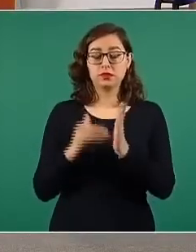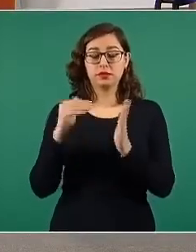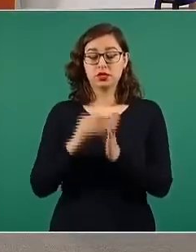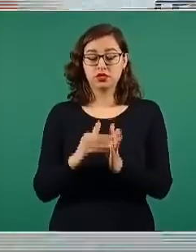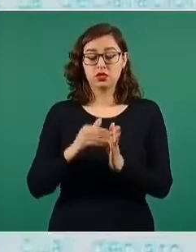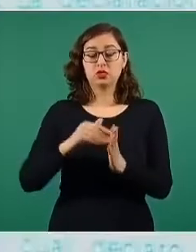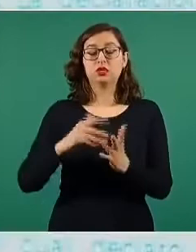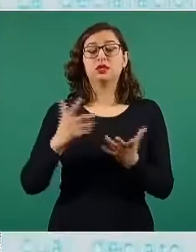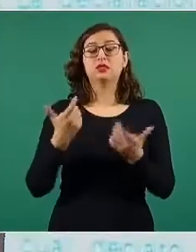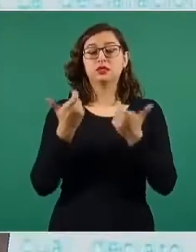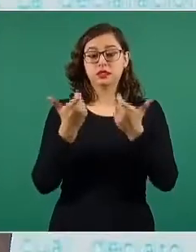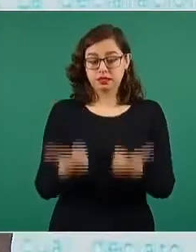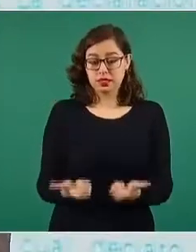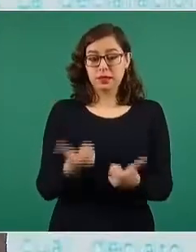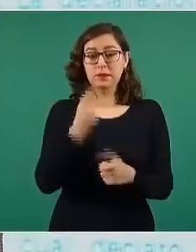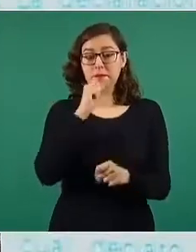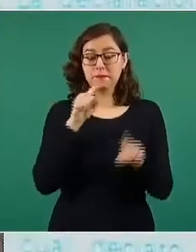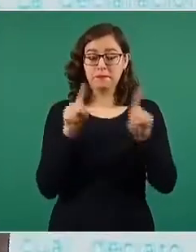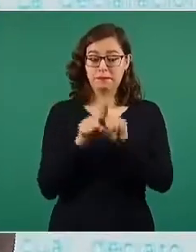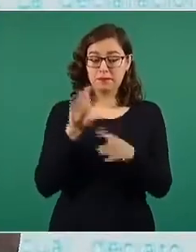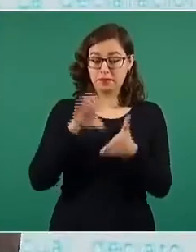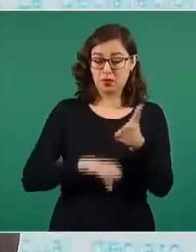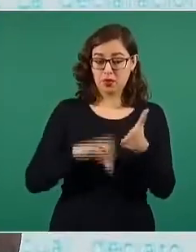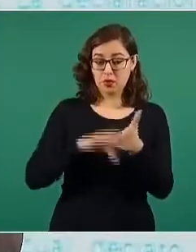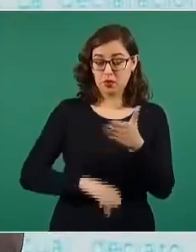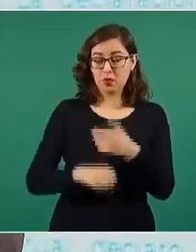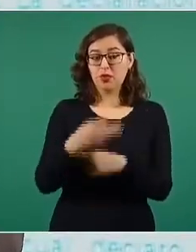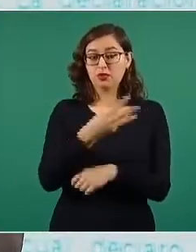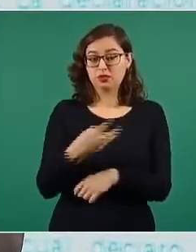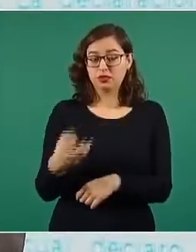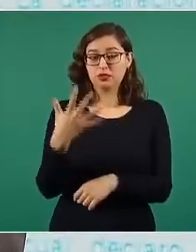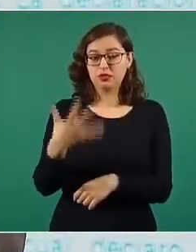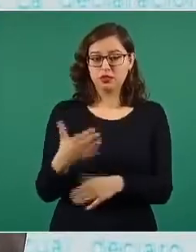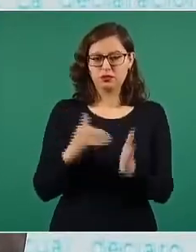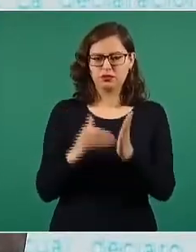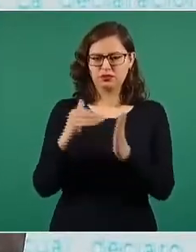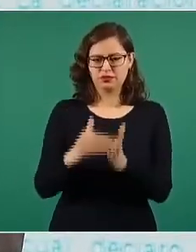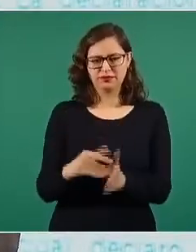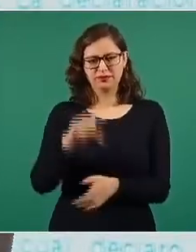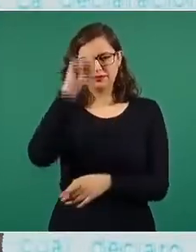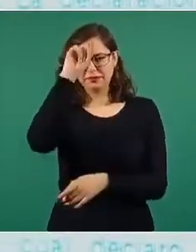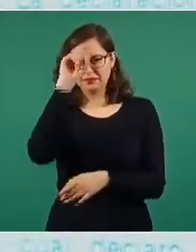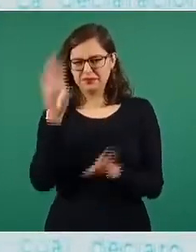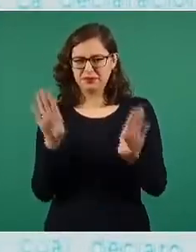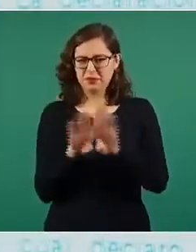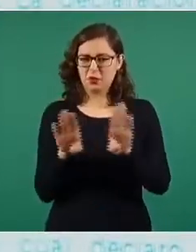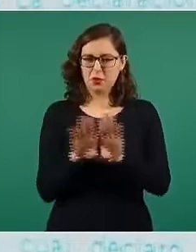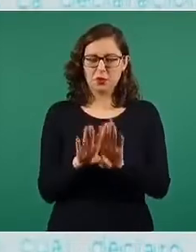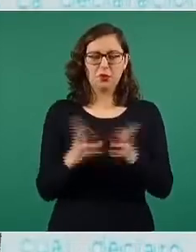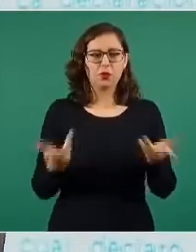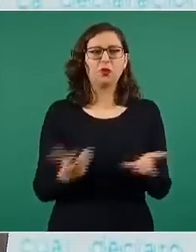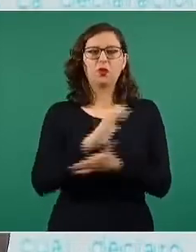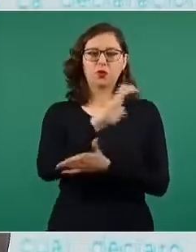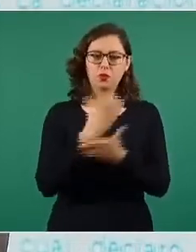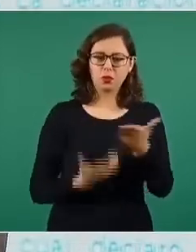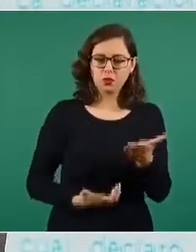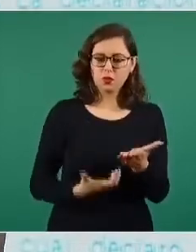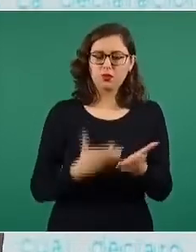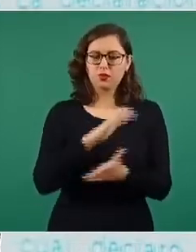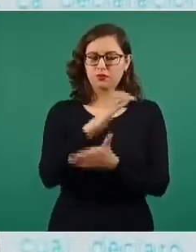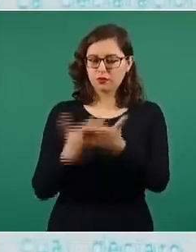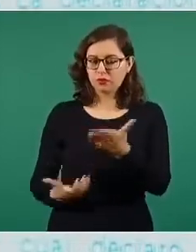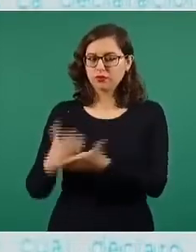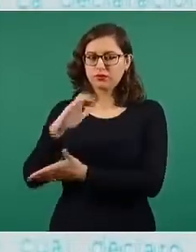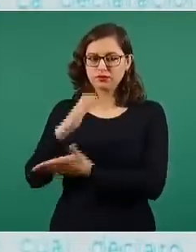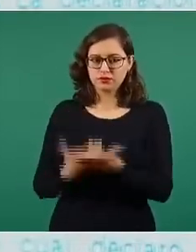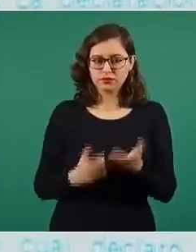deducciones por 485 millones. Es decir, la presunción es que hay una contratación de empresas que